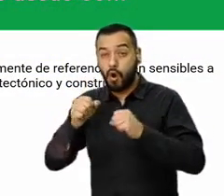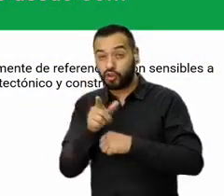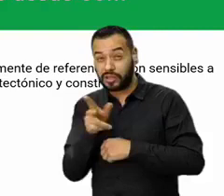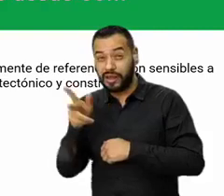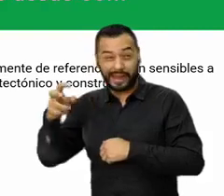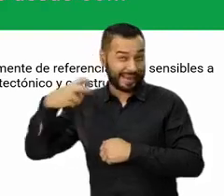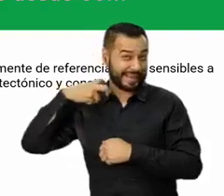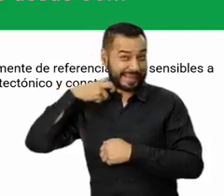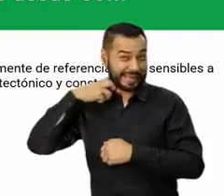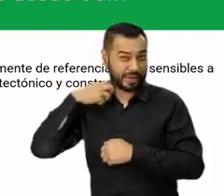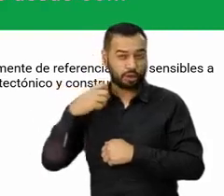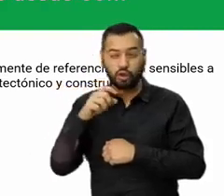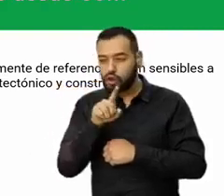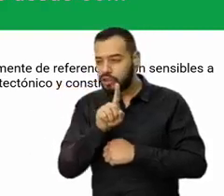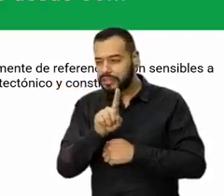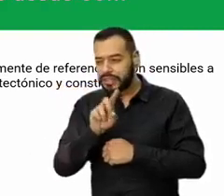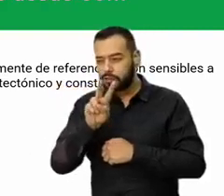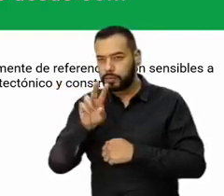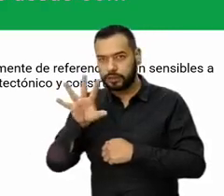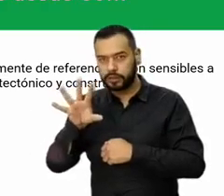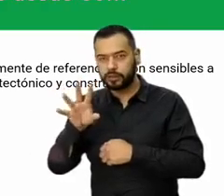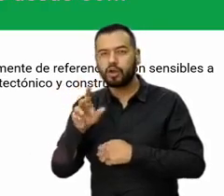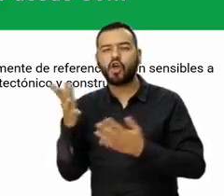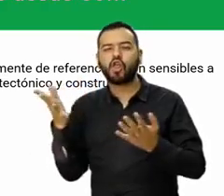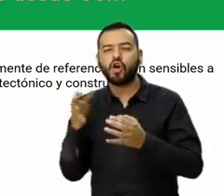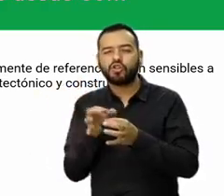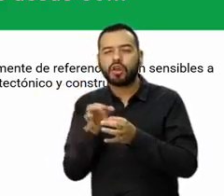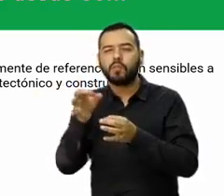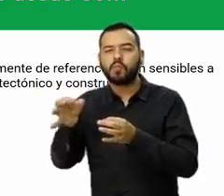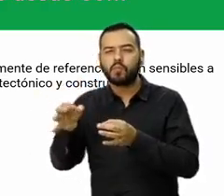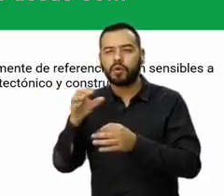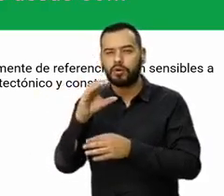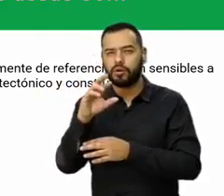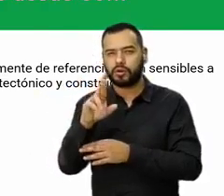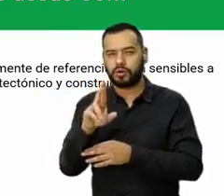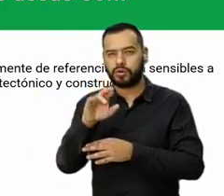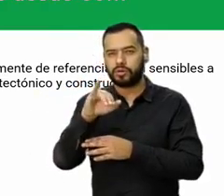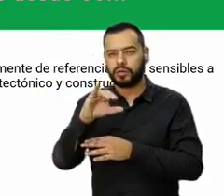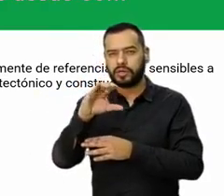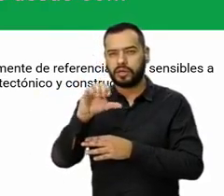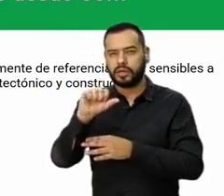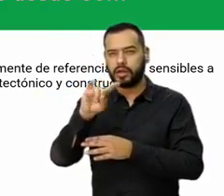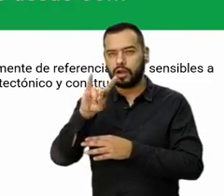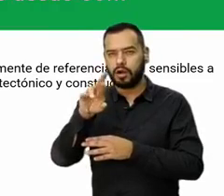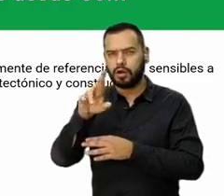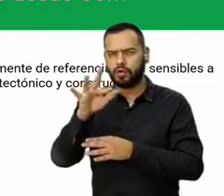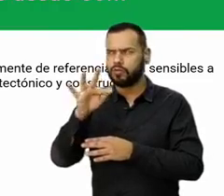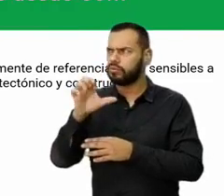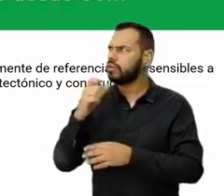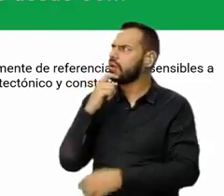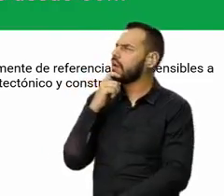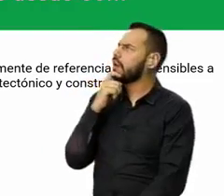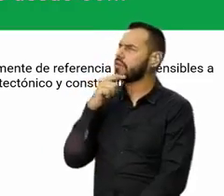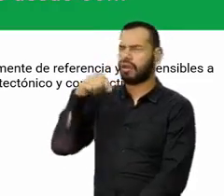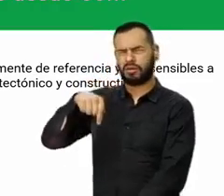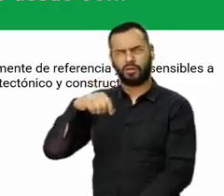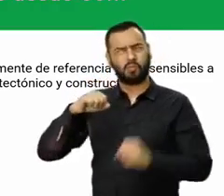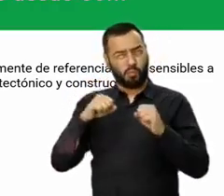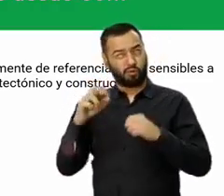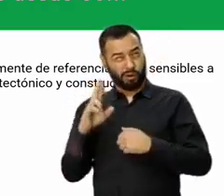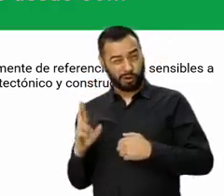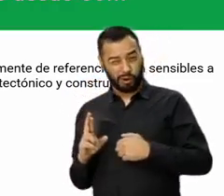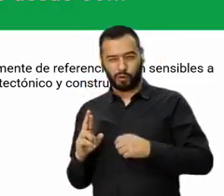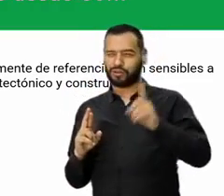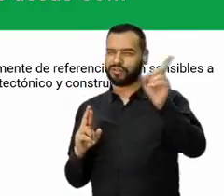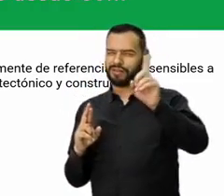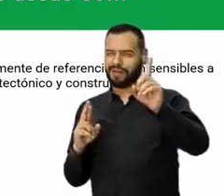en la zona y en el municipio de Ricaute, Cundinamarca. Porque a veces uno dice Ricaute y dice Ricaute, piensa acá en Bogotá. Sí,